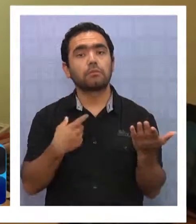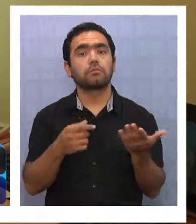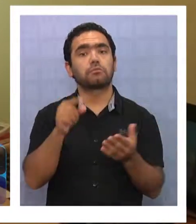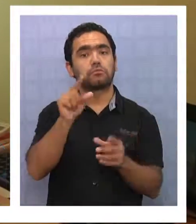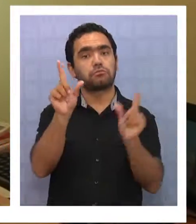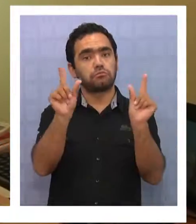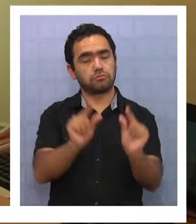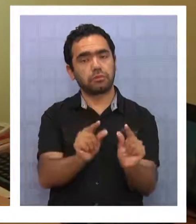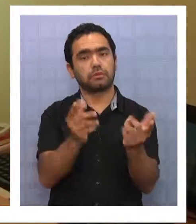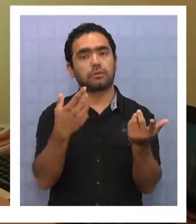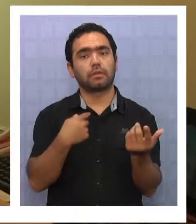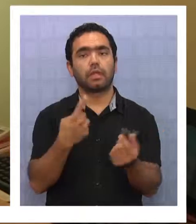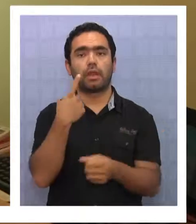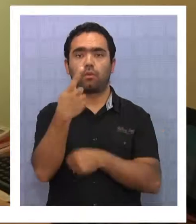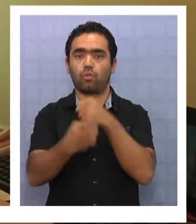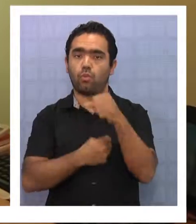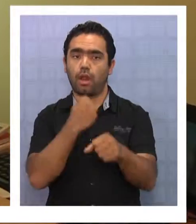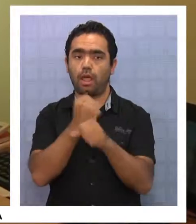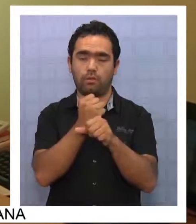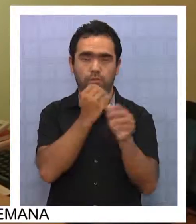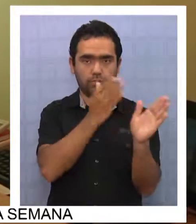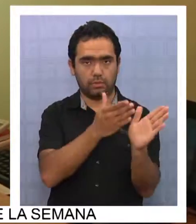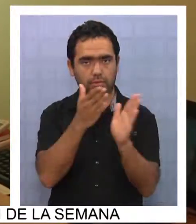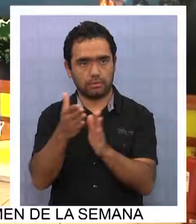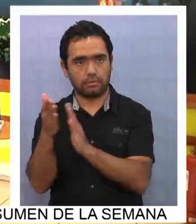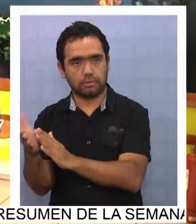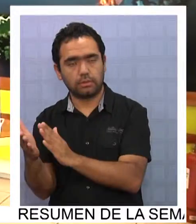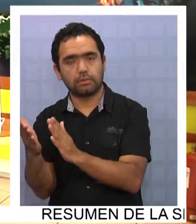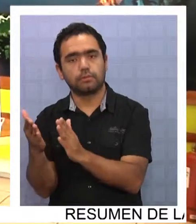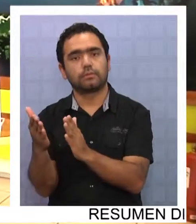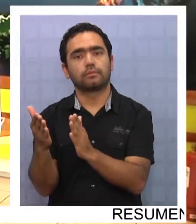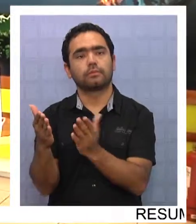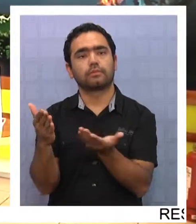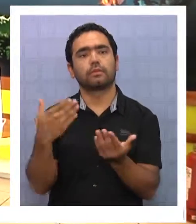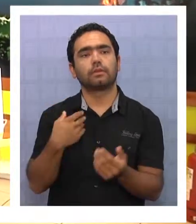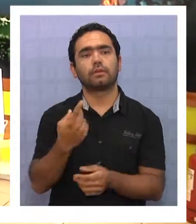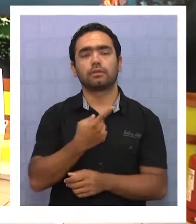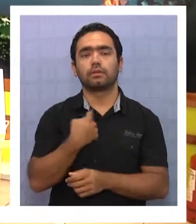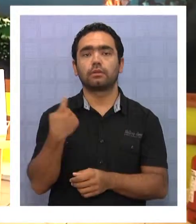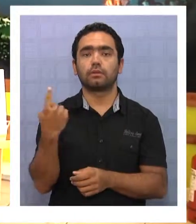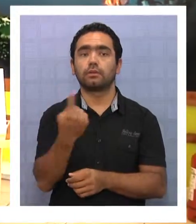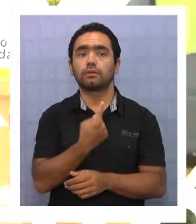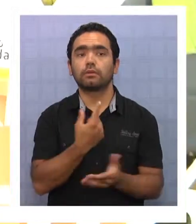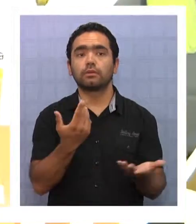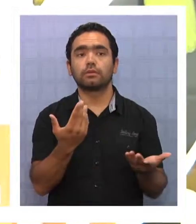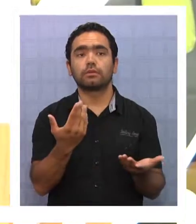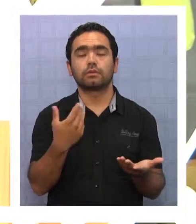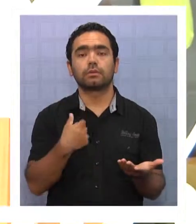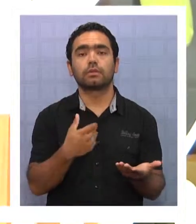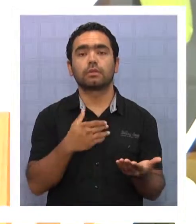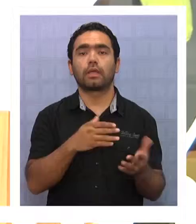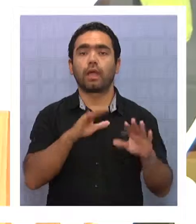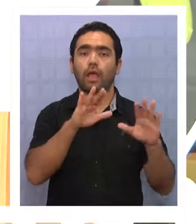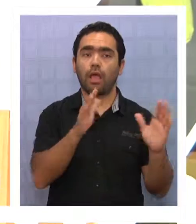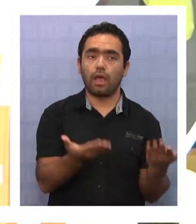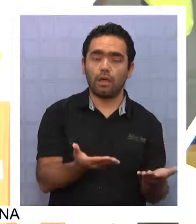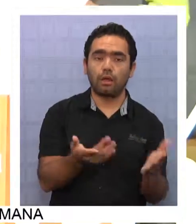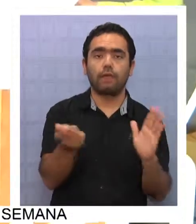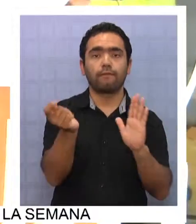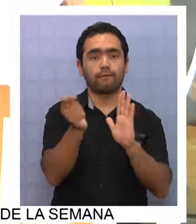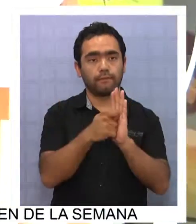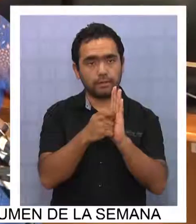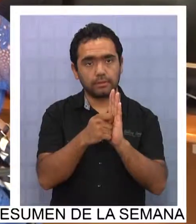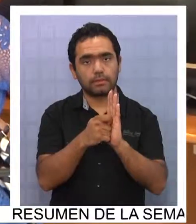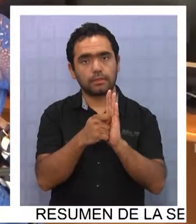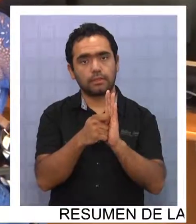cost en el proceso de un año y en lo que vamos a tener desde ahora de la fecha